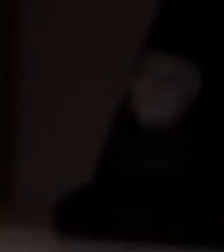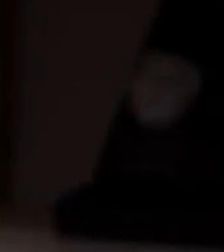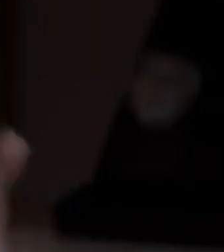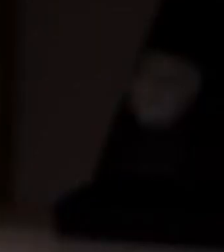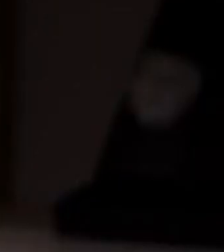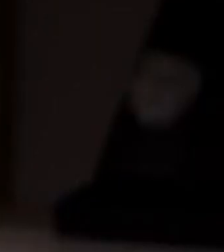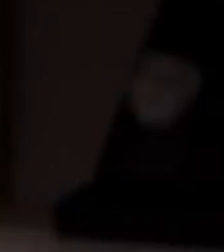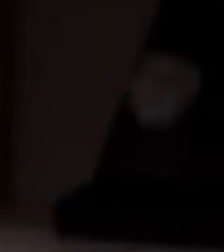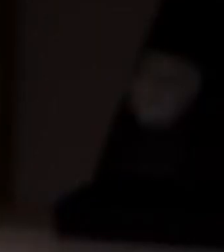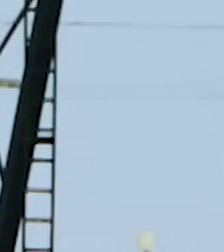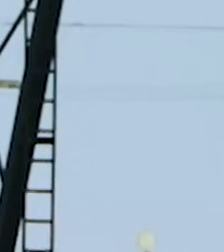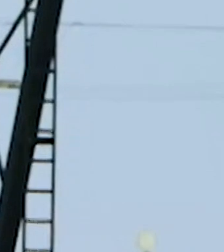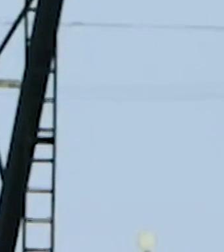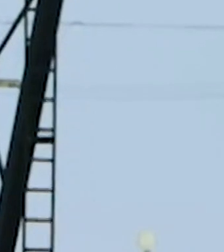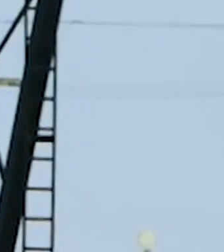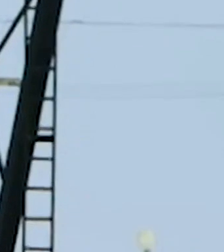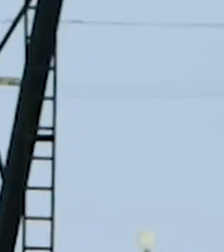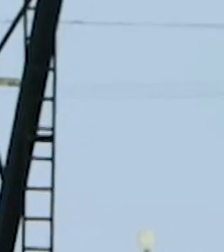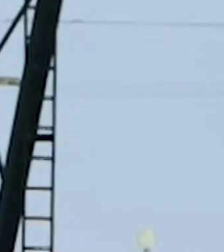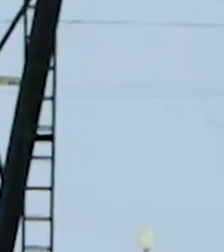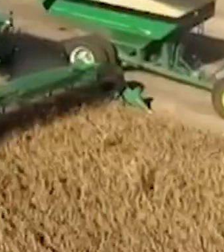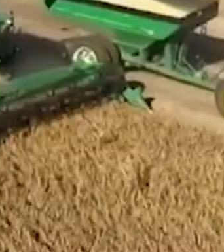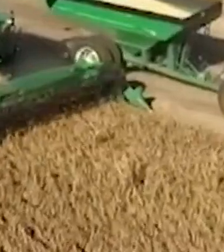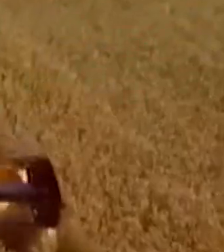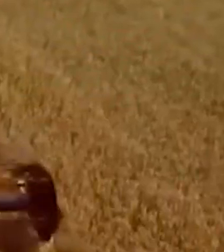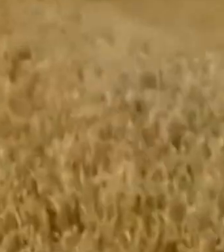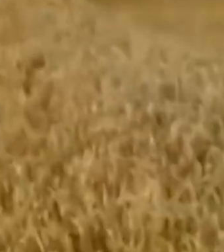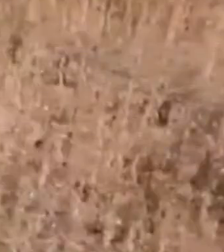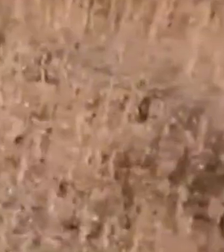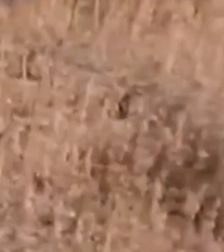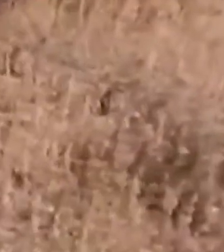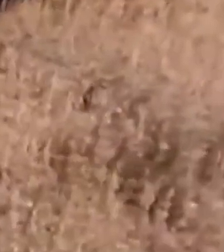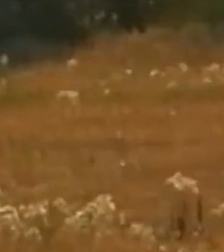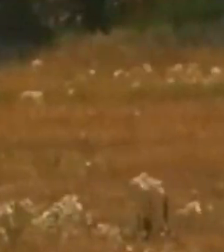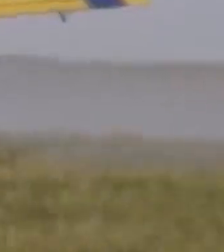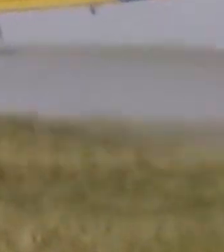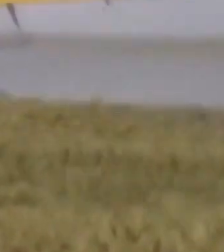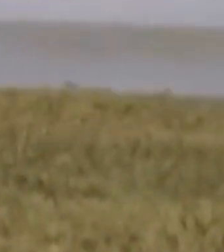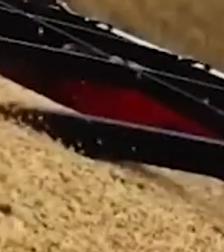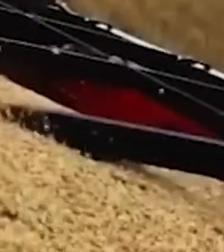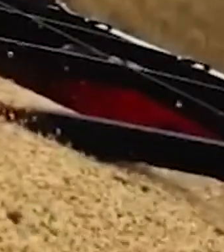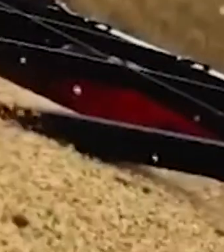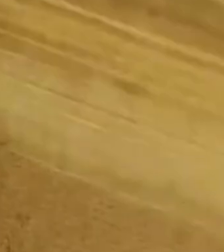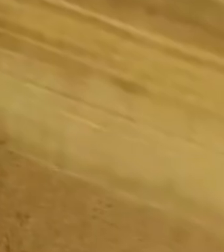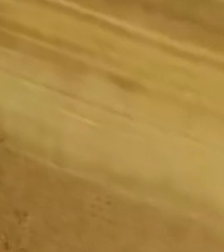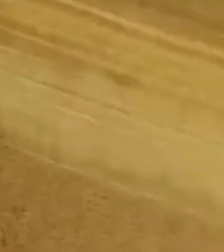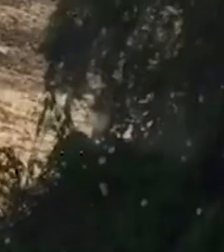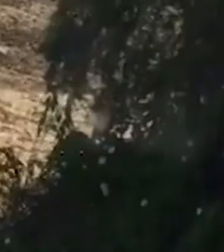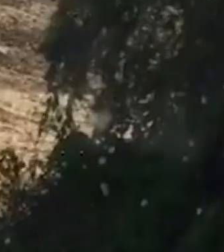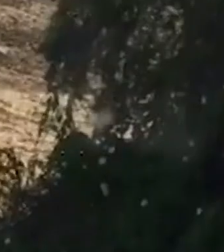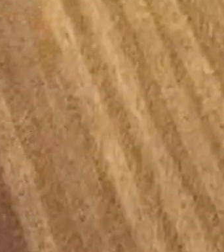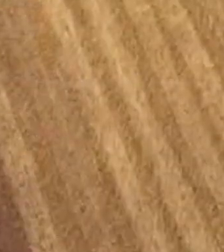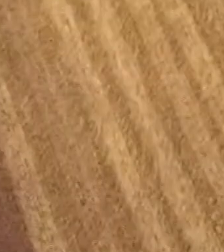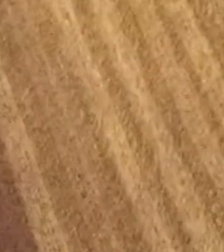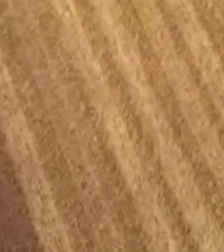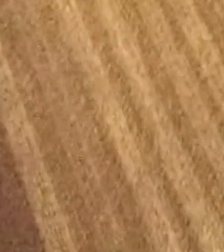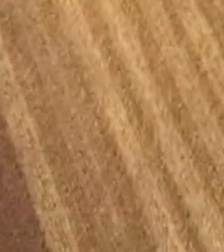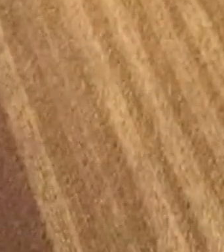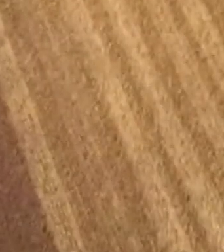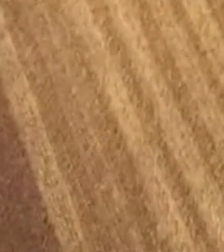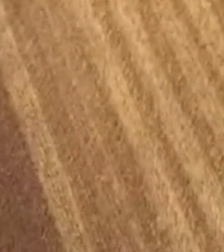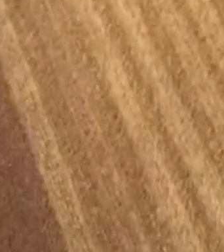energía fósil como el petróleo descubramos juntos cómo vivir y prosperar en este planeta sin